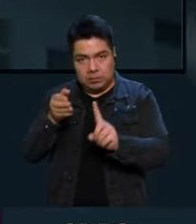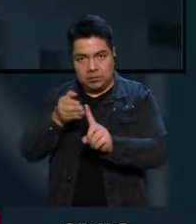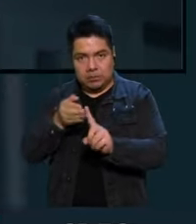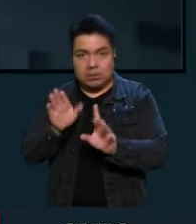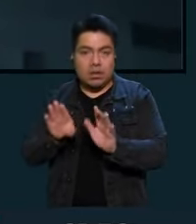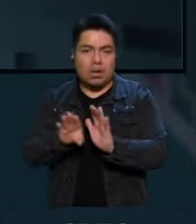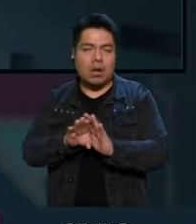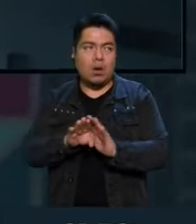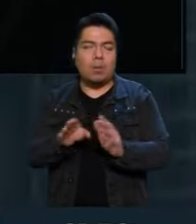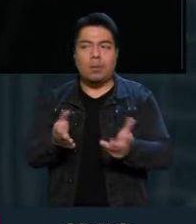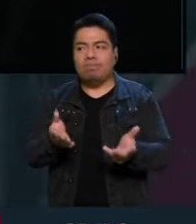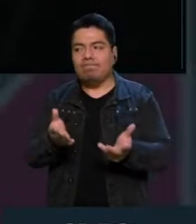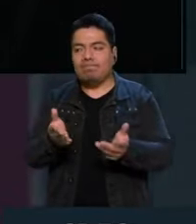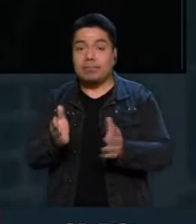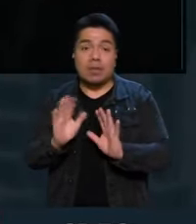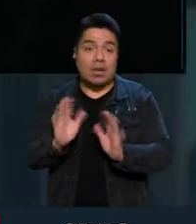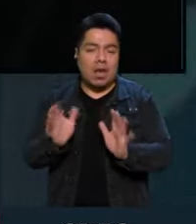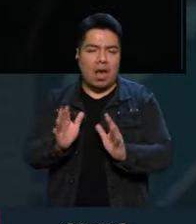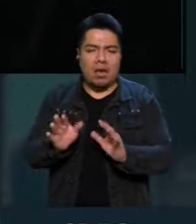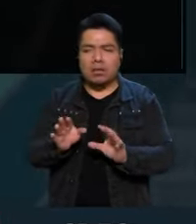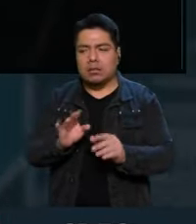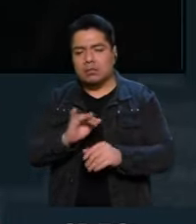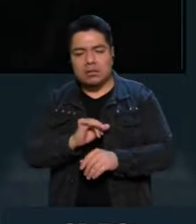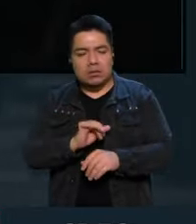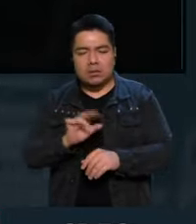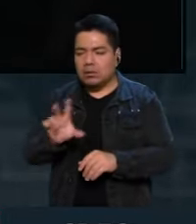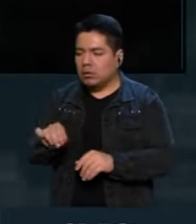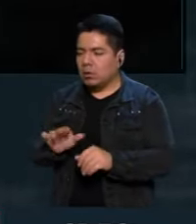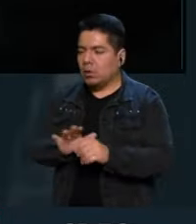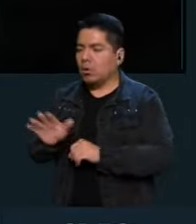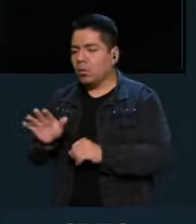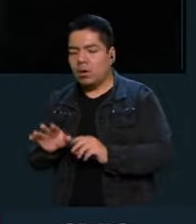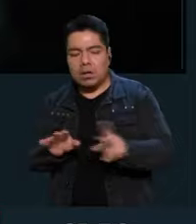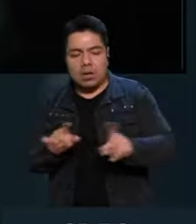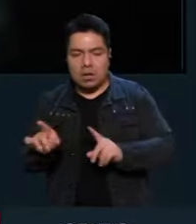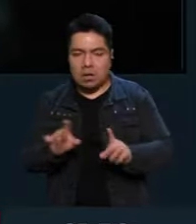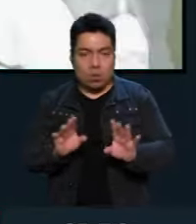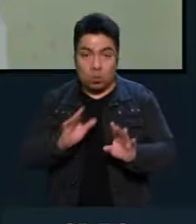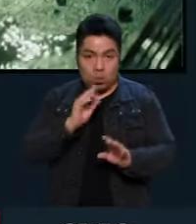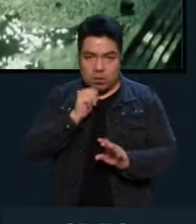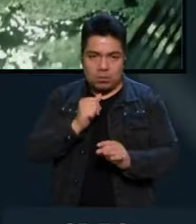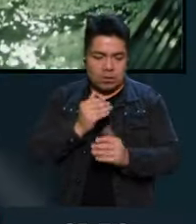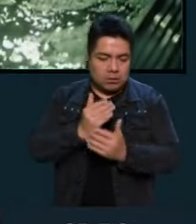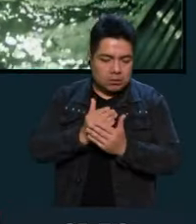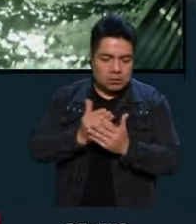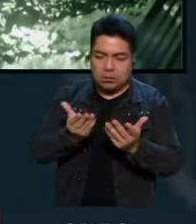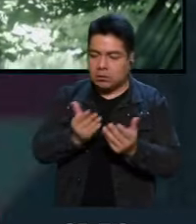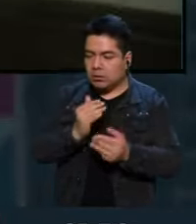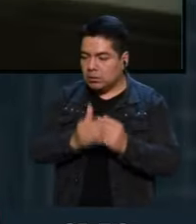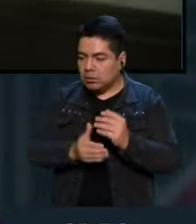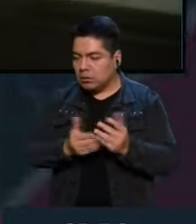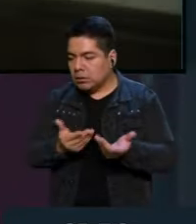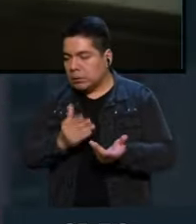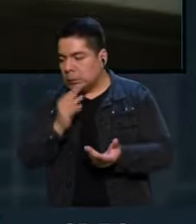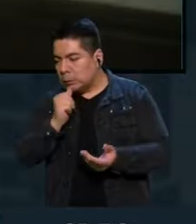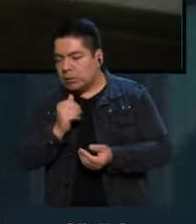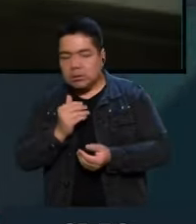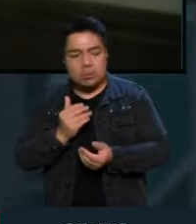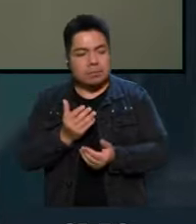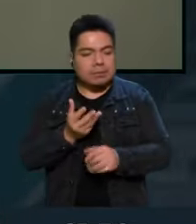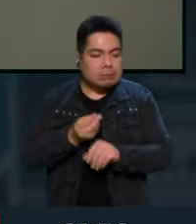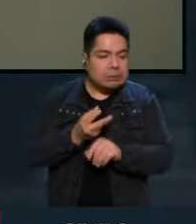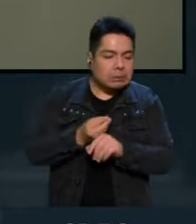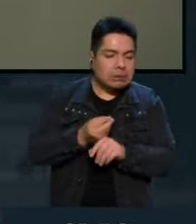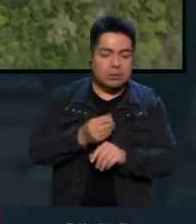podemos todavía decir qué fue o qué no fue, que es un caso que no podemos solucionar. Y